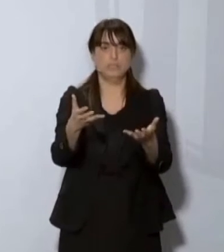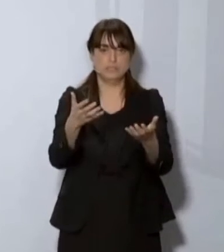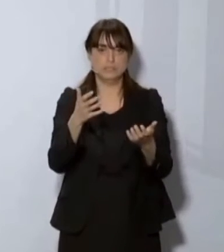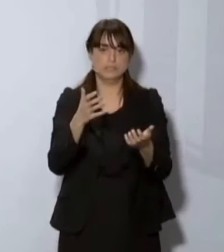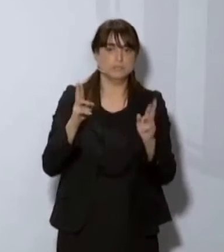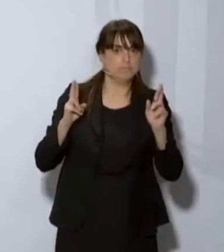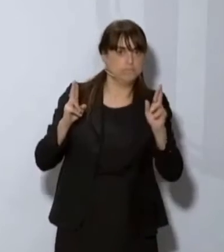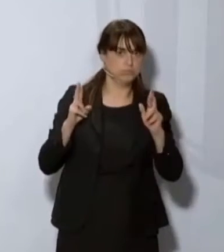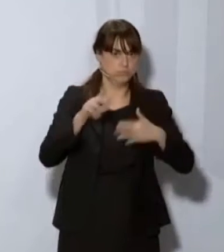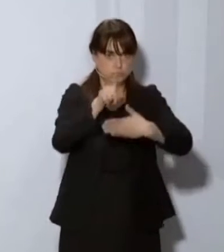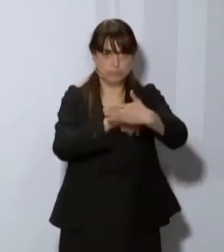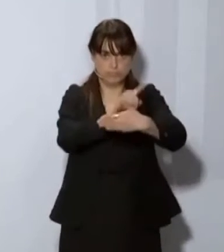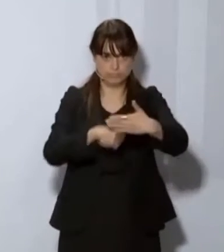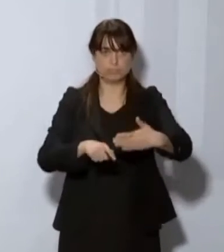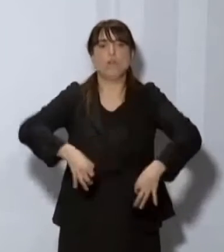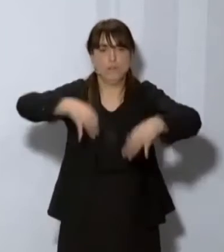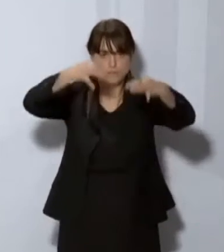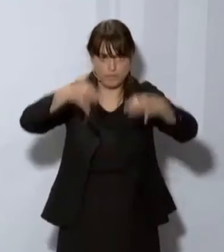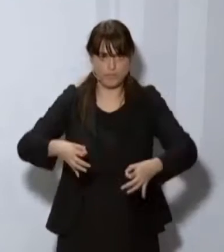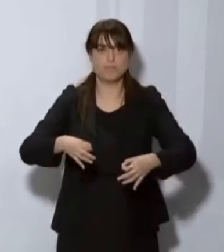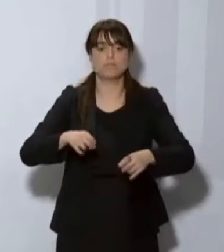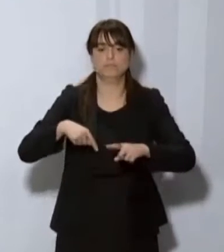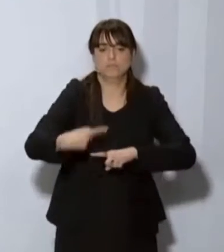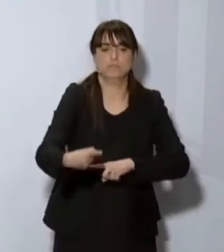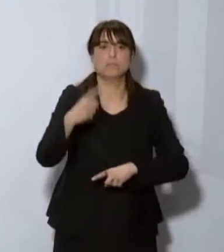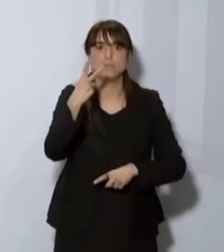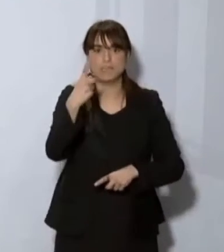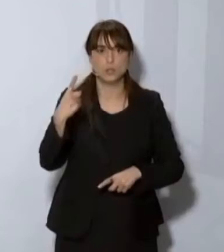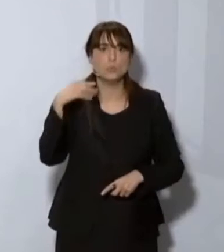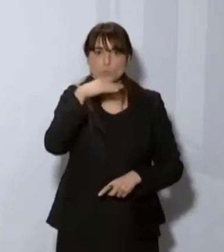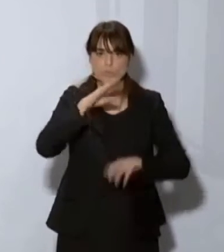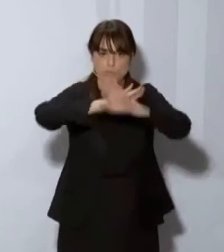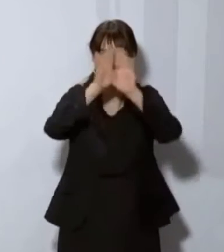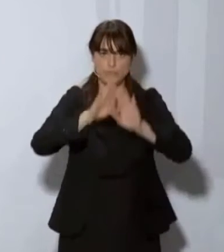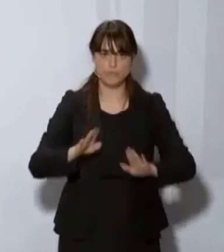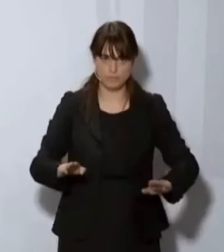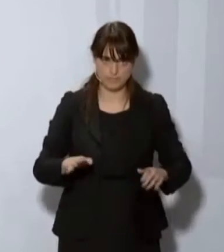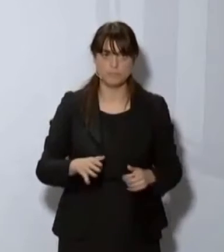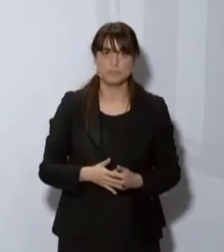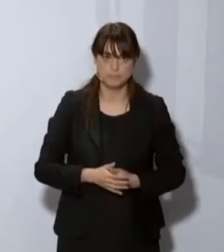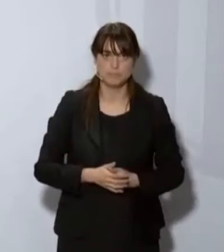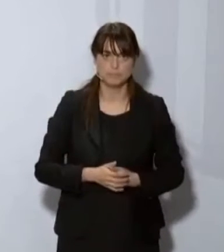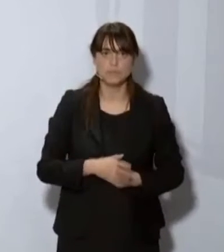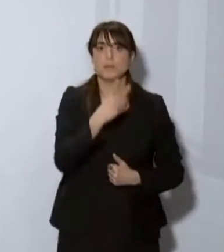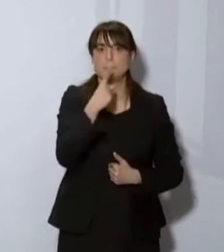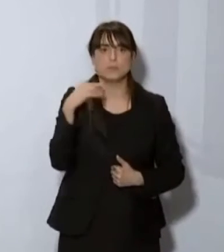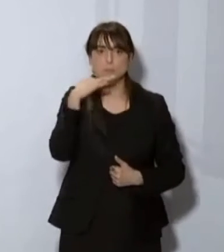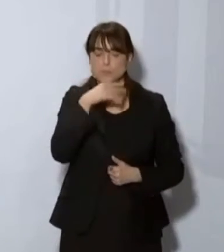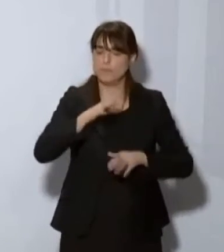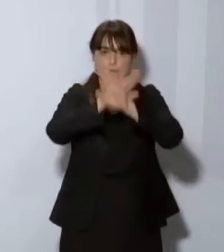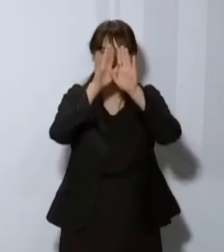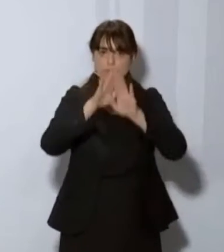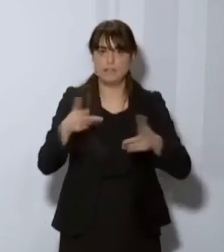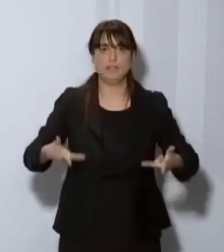de queda y hoy les anuncio ya que, como habíamos avanzado, a partir del día 21 vuelve la libre